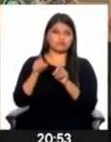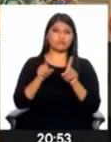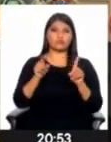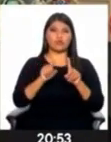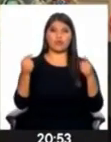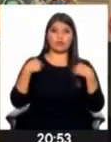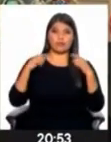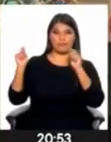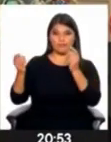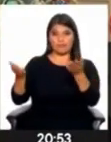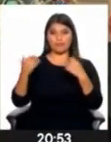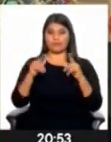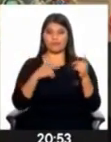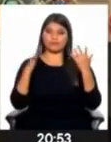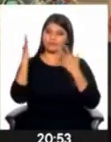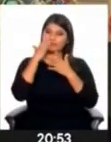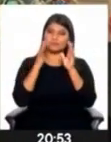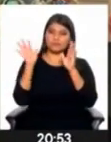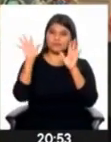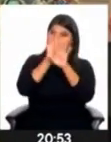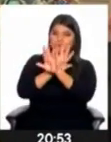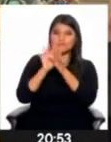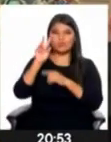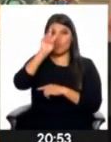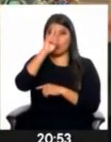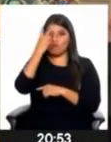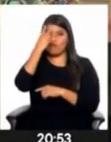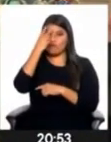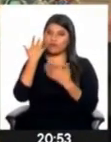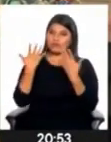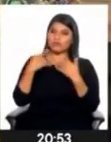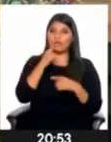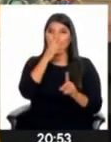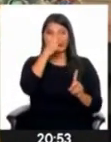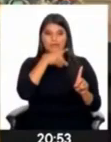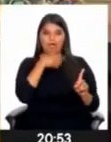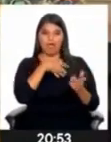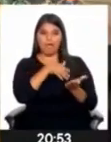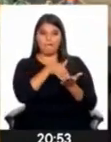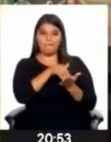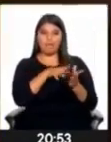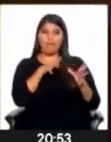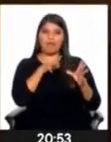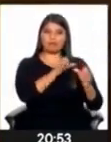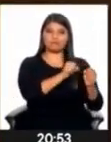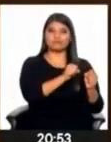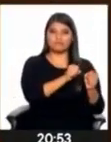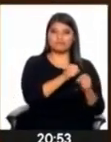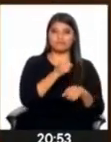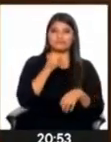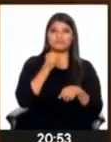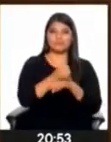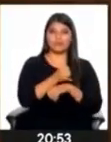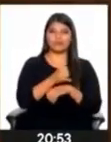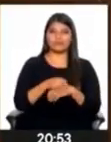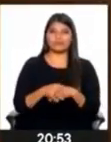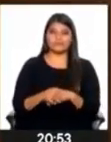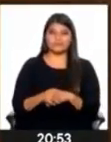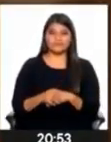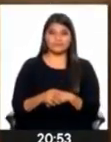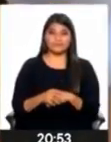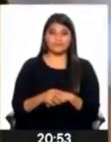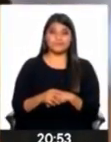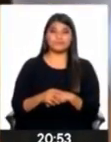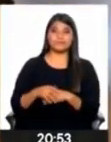y una imagen que confunde. Entonces cuando ve la vulnerabilidad es ahí donde intervienen. El caso de Mila, la